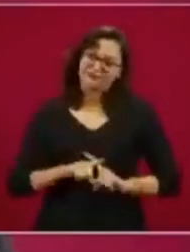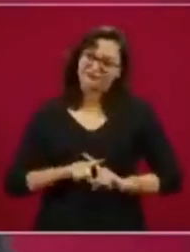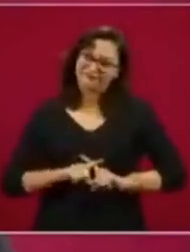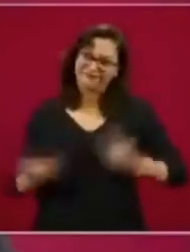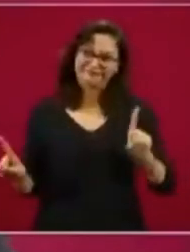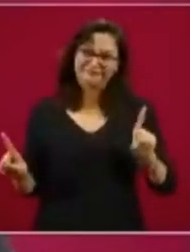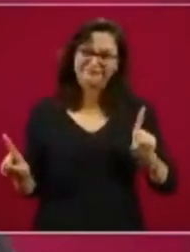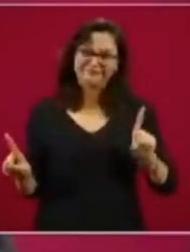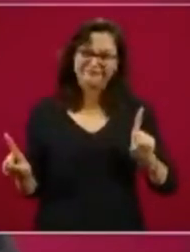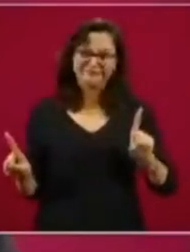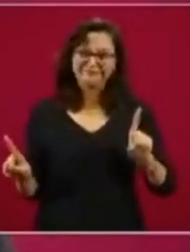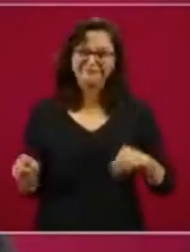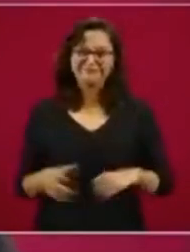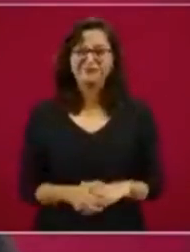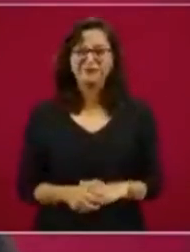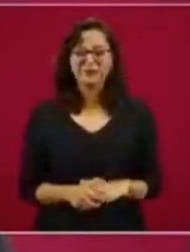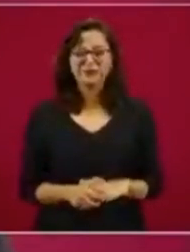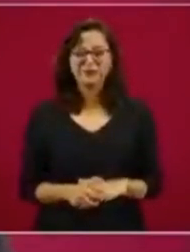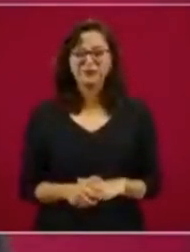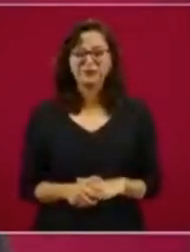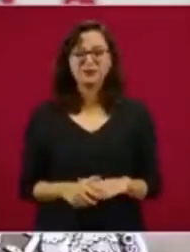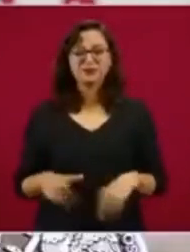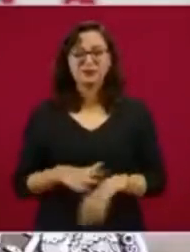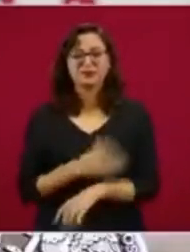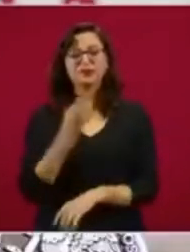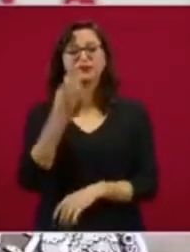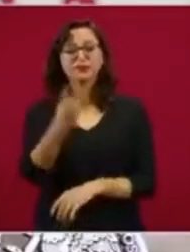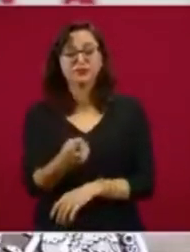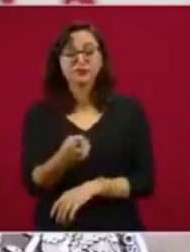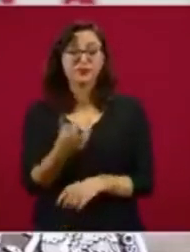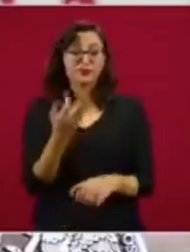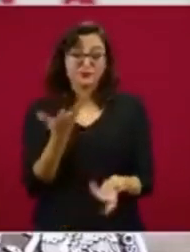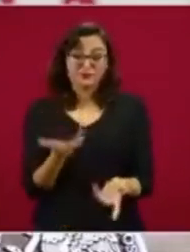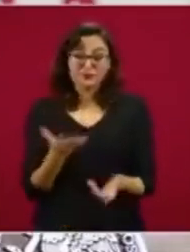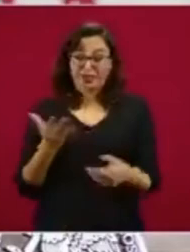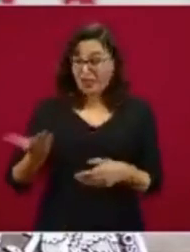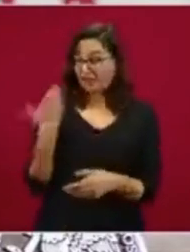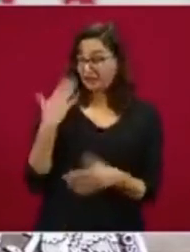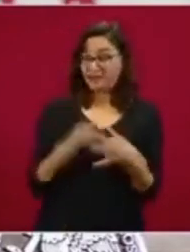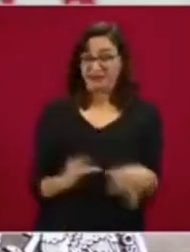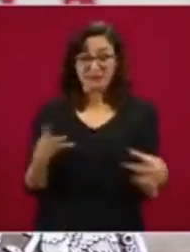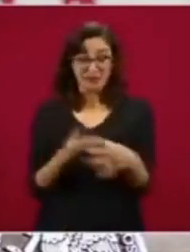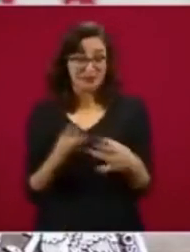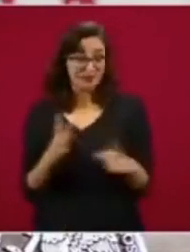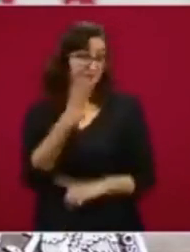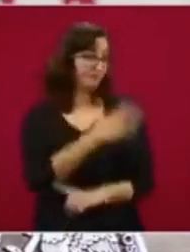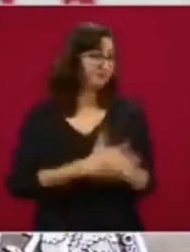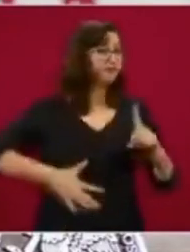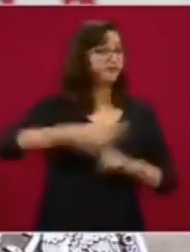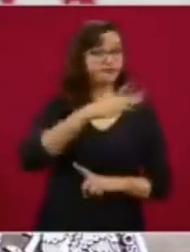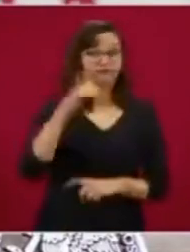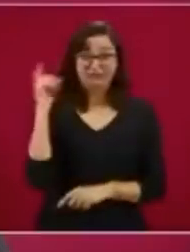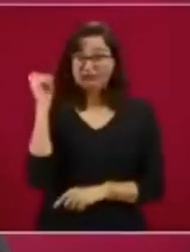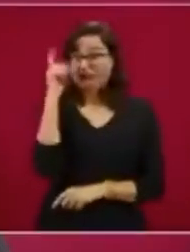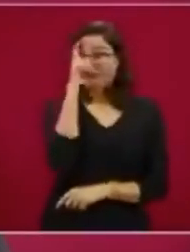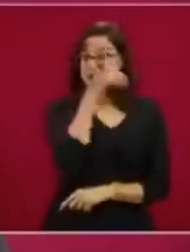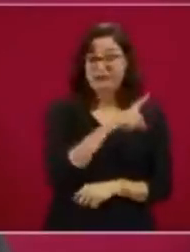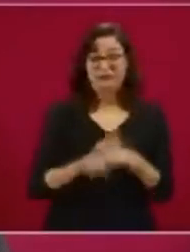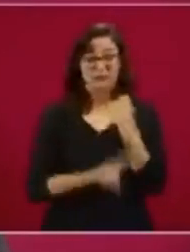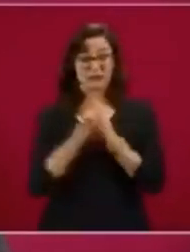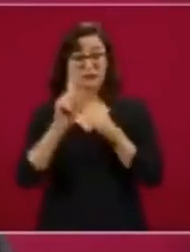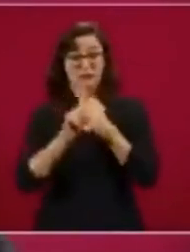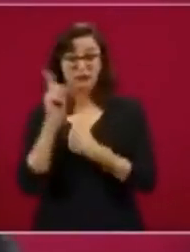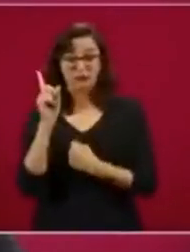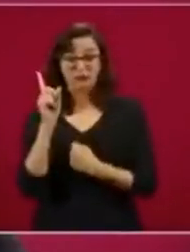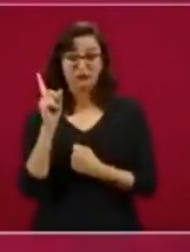Por eso les decía de que parte de la crisis, por eso hablo